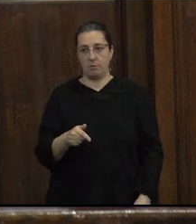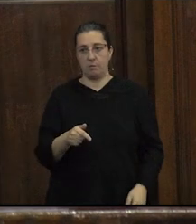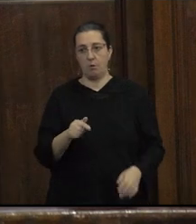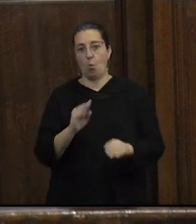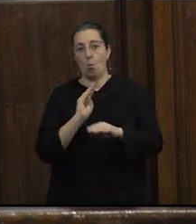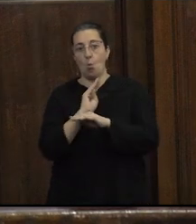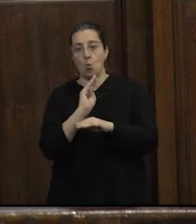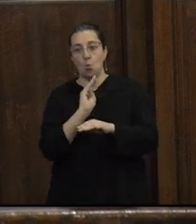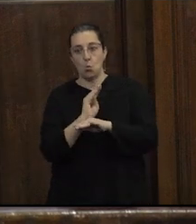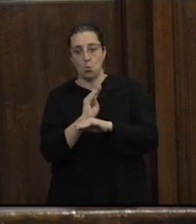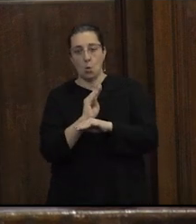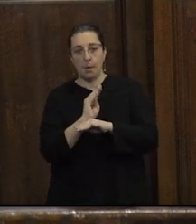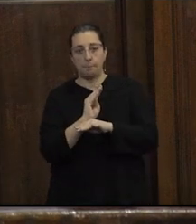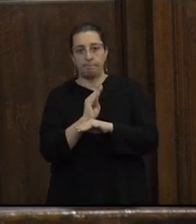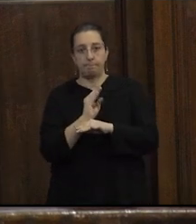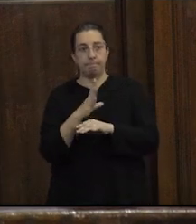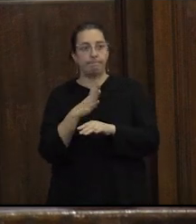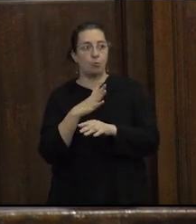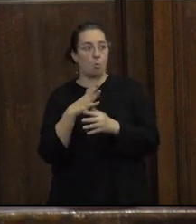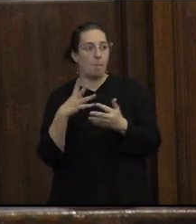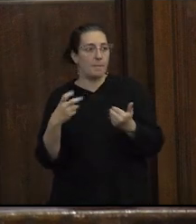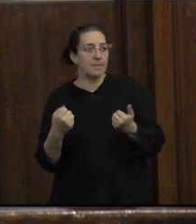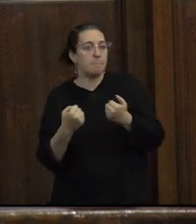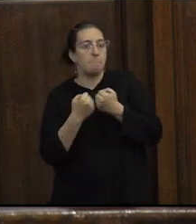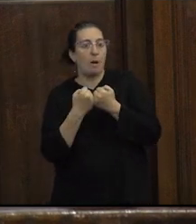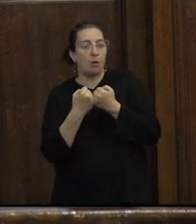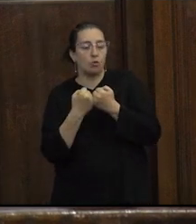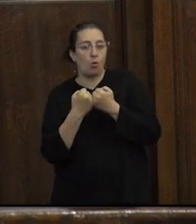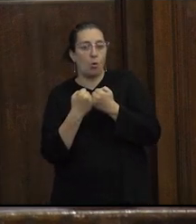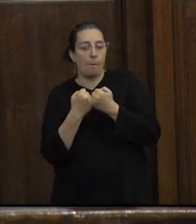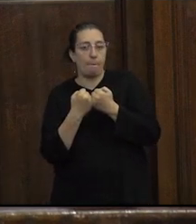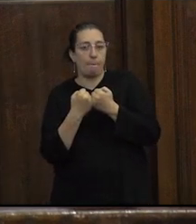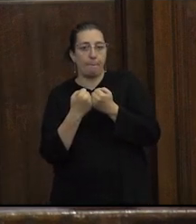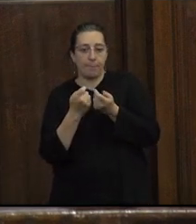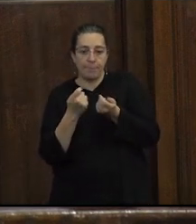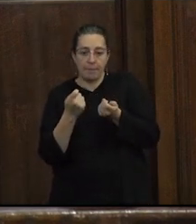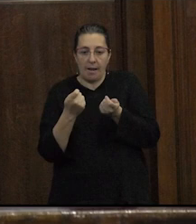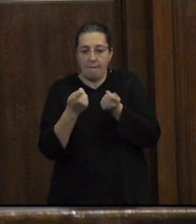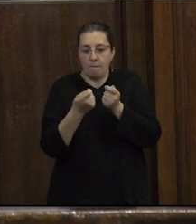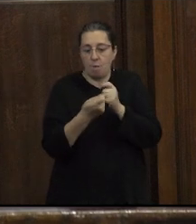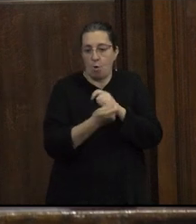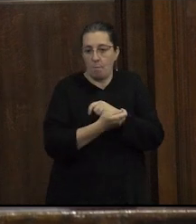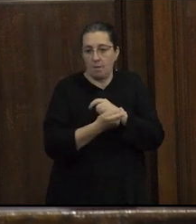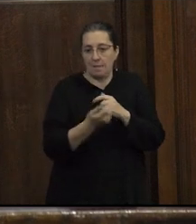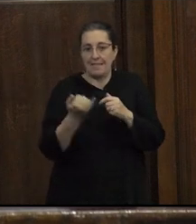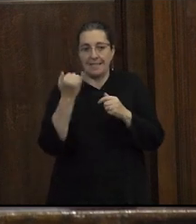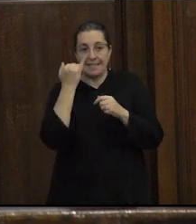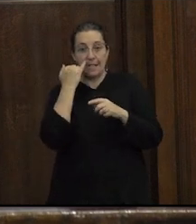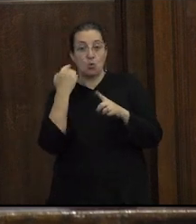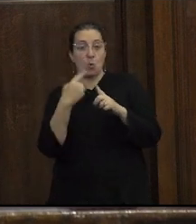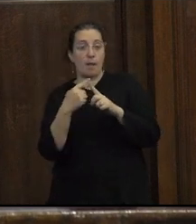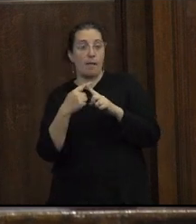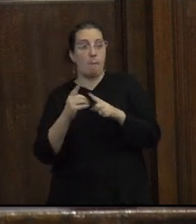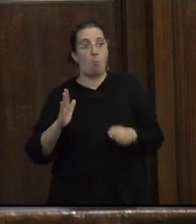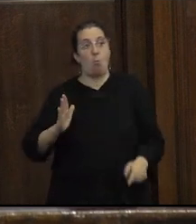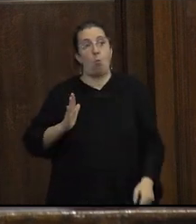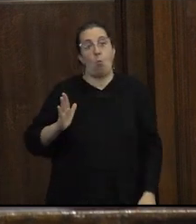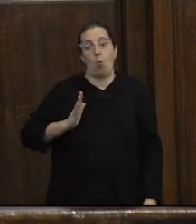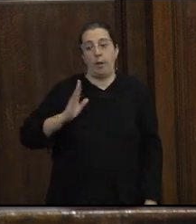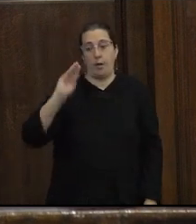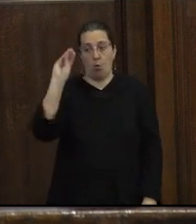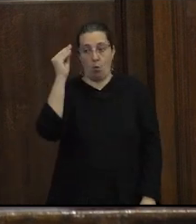cultura ha tenido mayor impacto transformacional en la sexualidad de las mujeres jóvenes